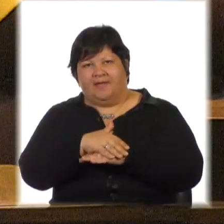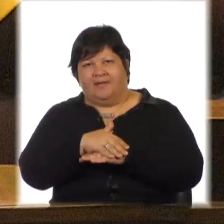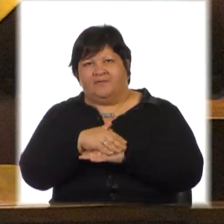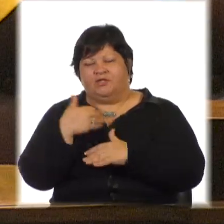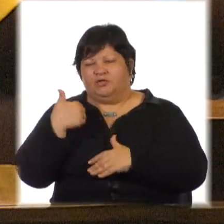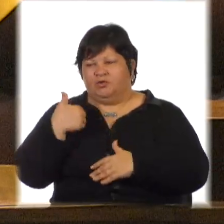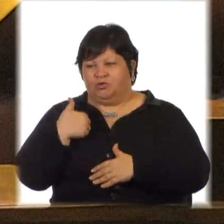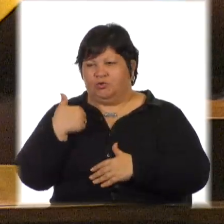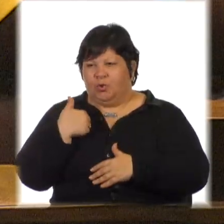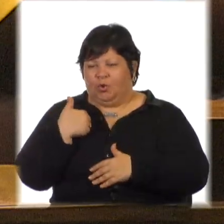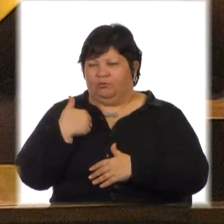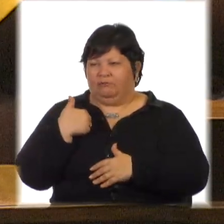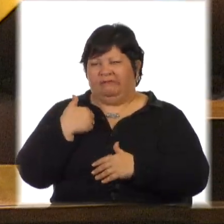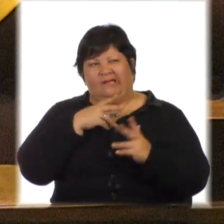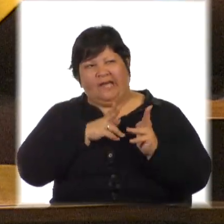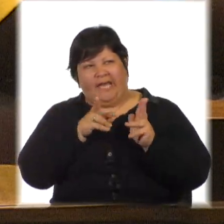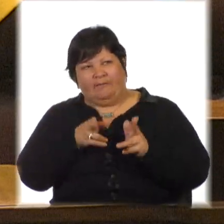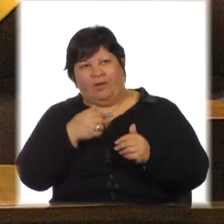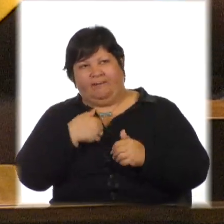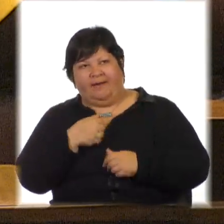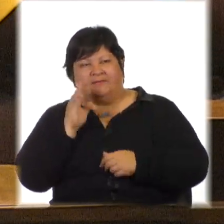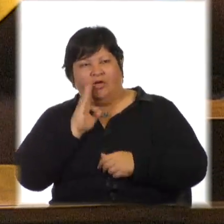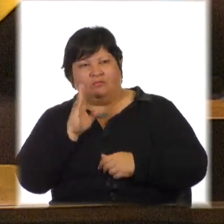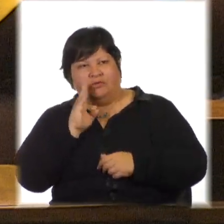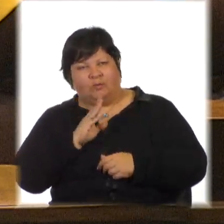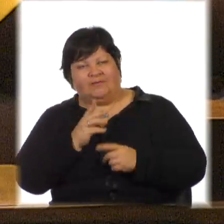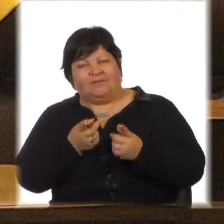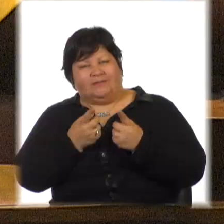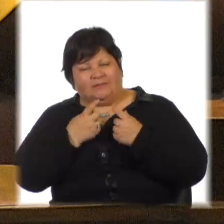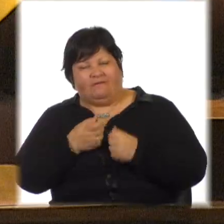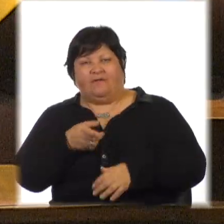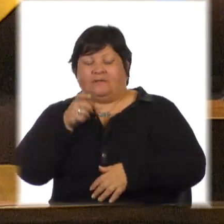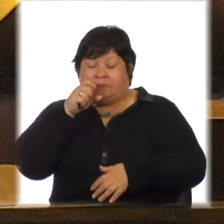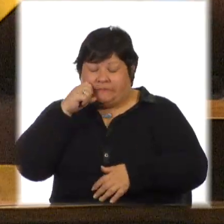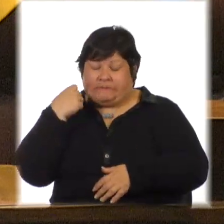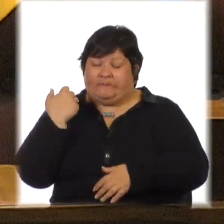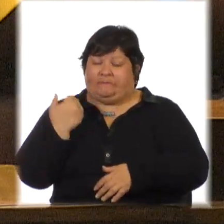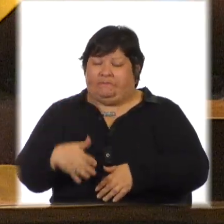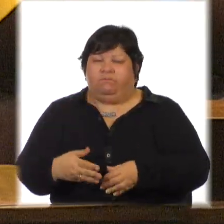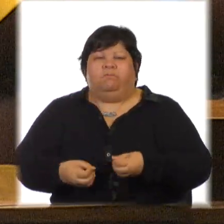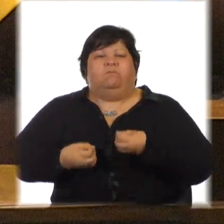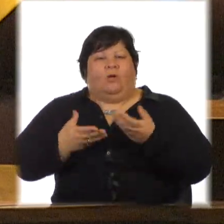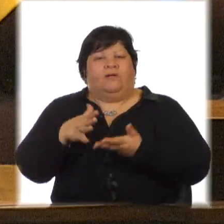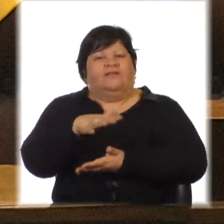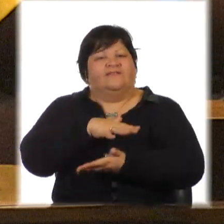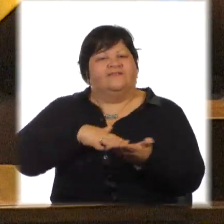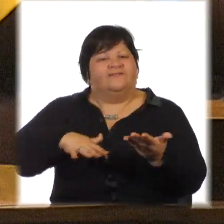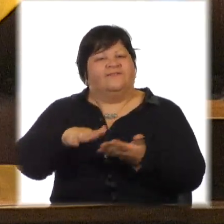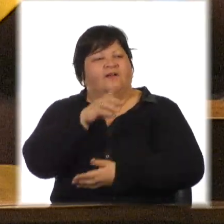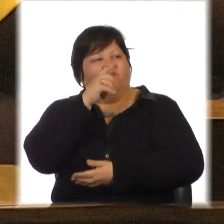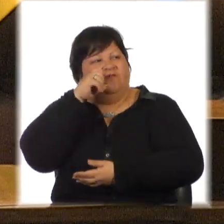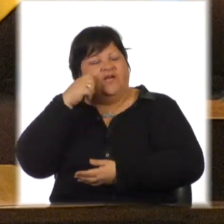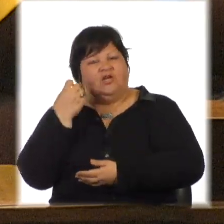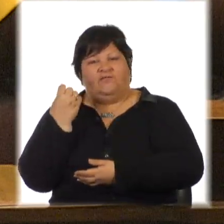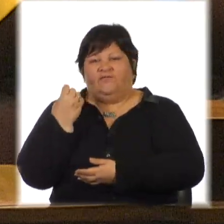época en que para ser maricón había que ser muy macho, porque en el barrio los baroncitos valientes,